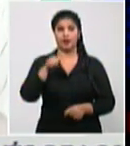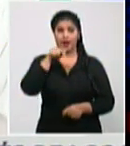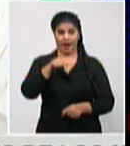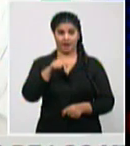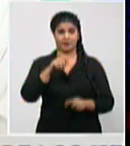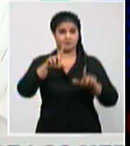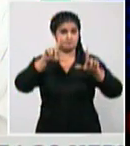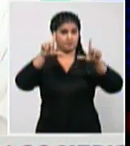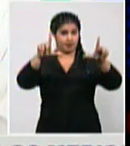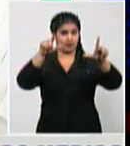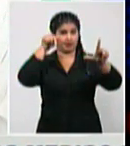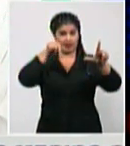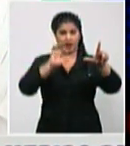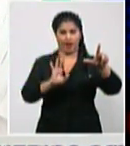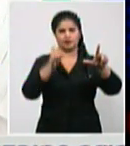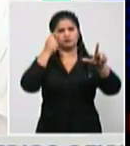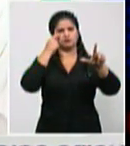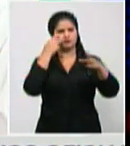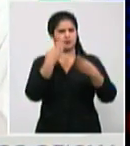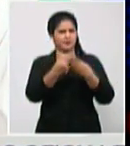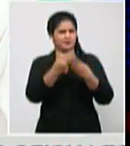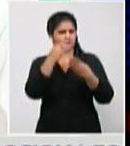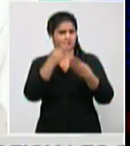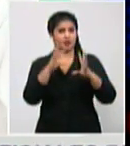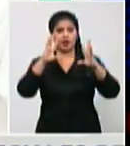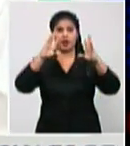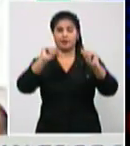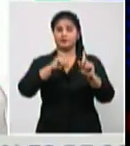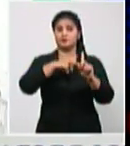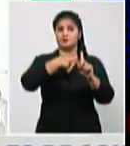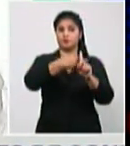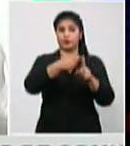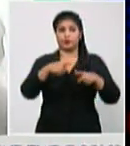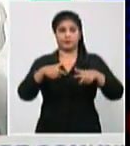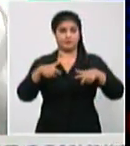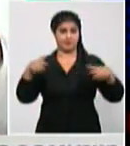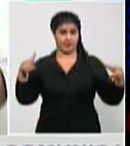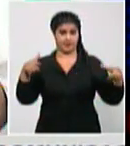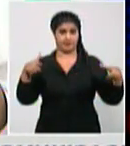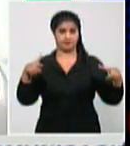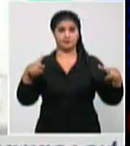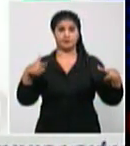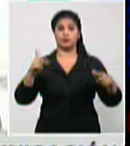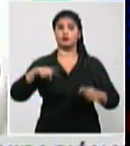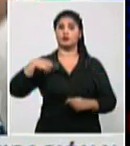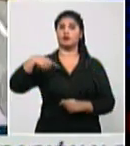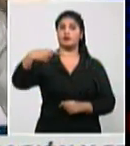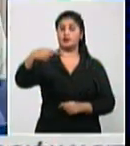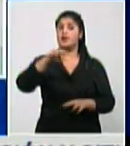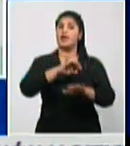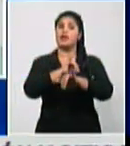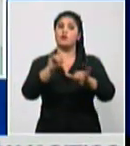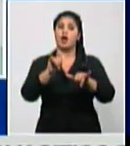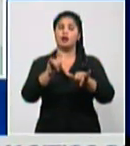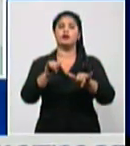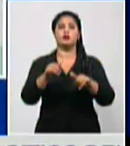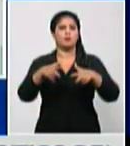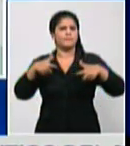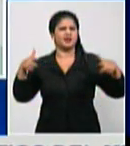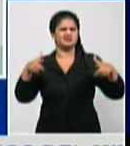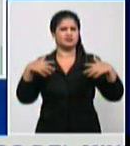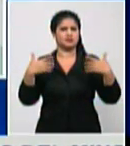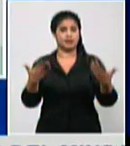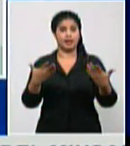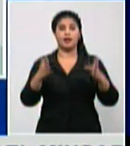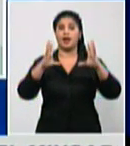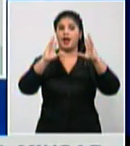en el número de casos confirmados incremento en el número de alta que va en correspondencia con los casos confirmados